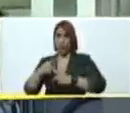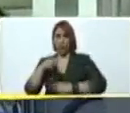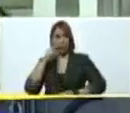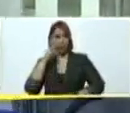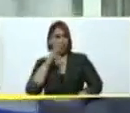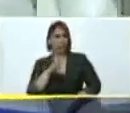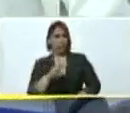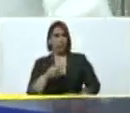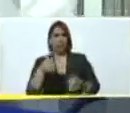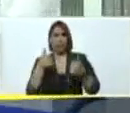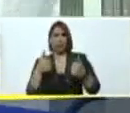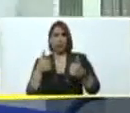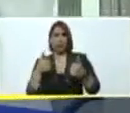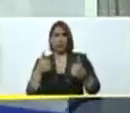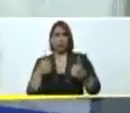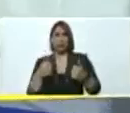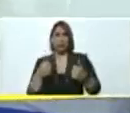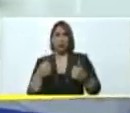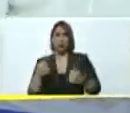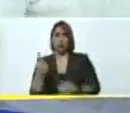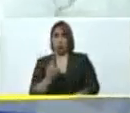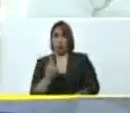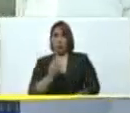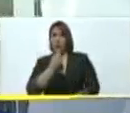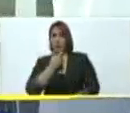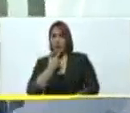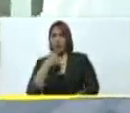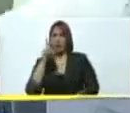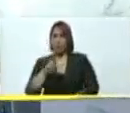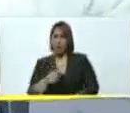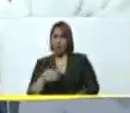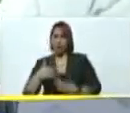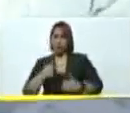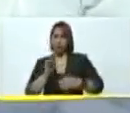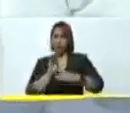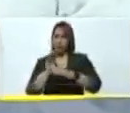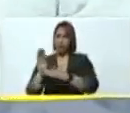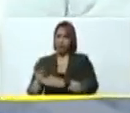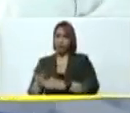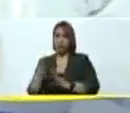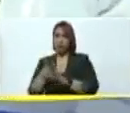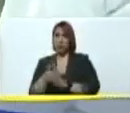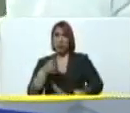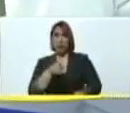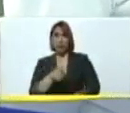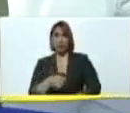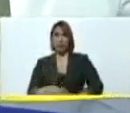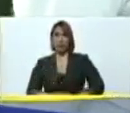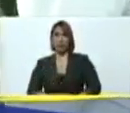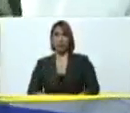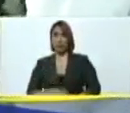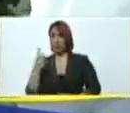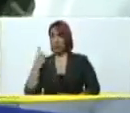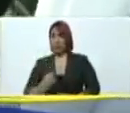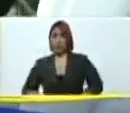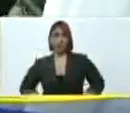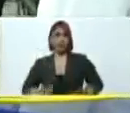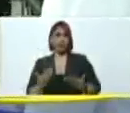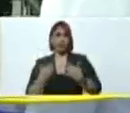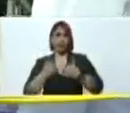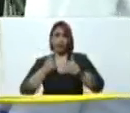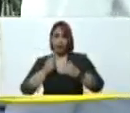no solamente bello, hermoso, sino seguro. Porque se trata que de aquí se le tiene que dar la seguridad